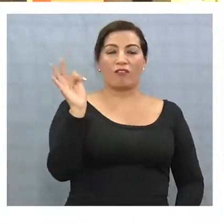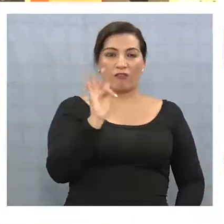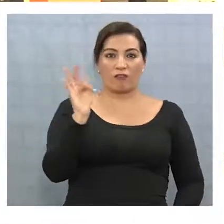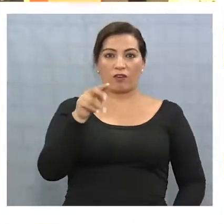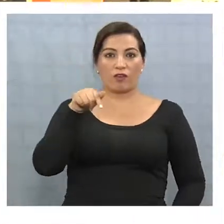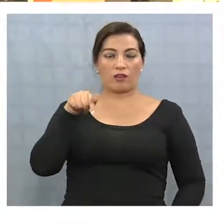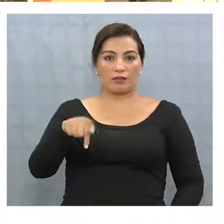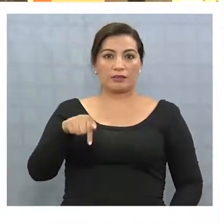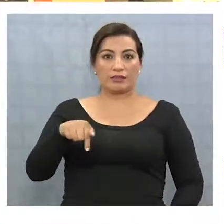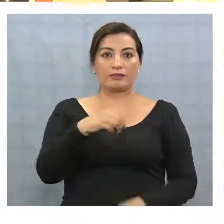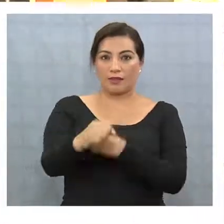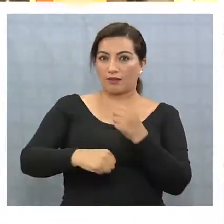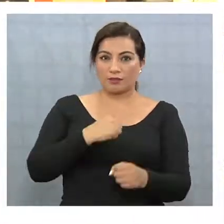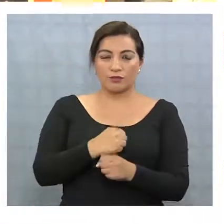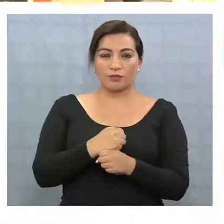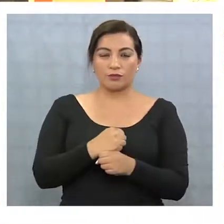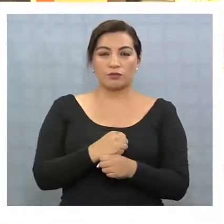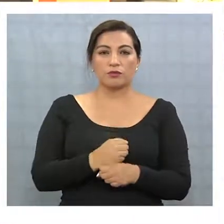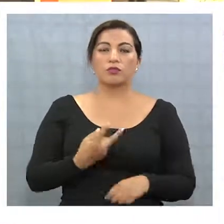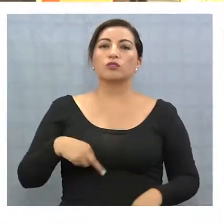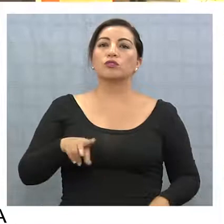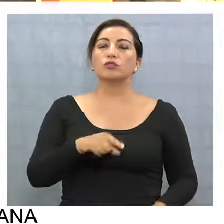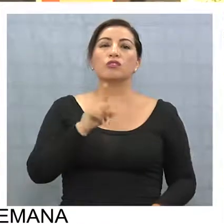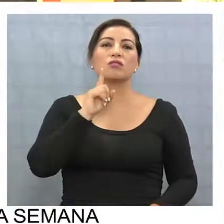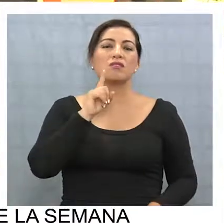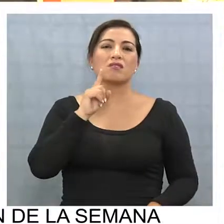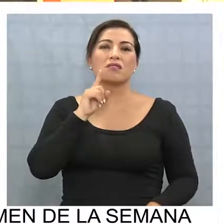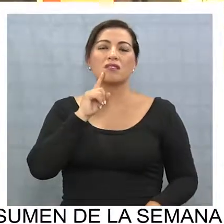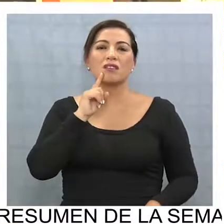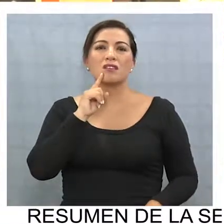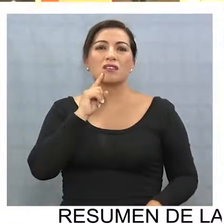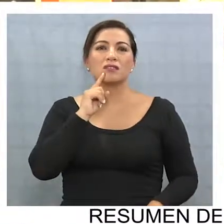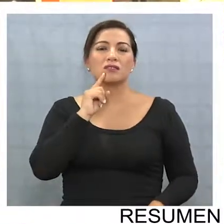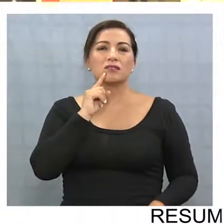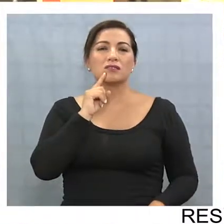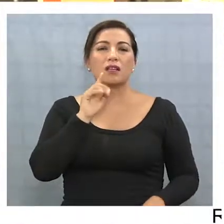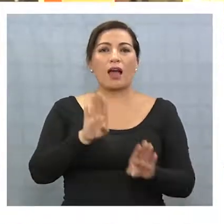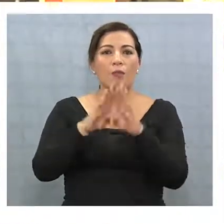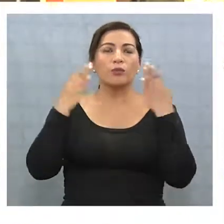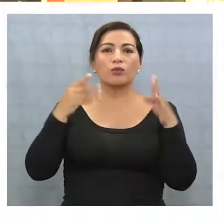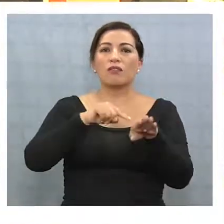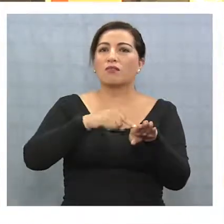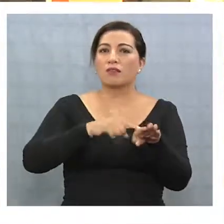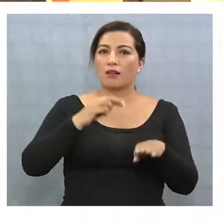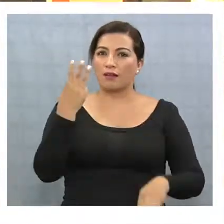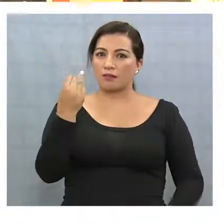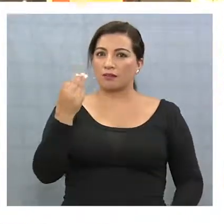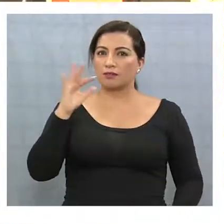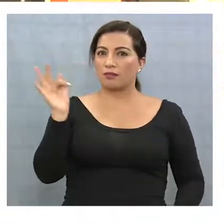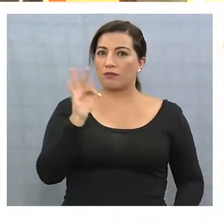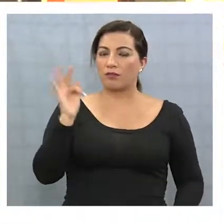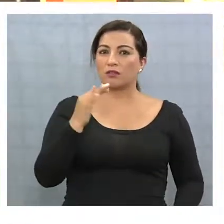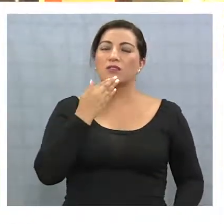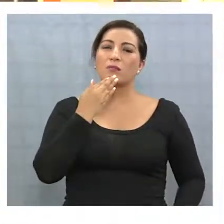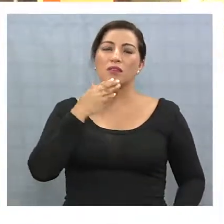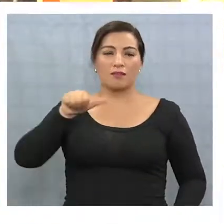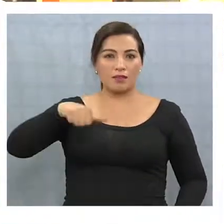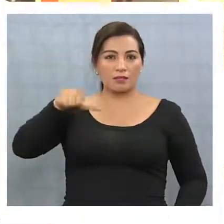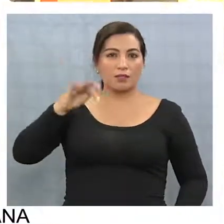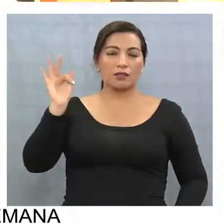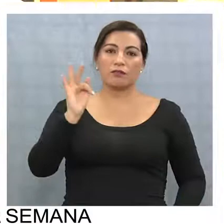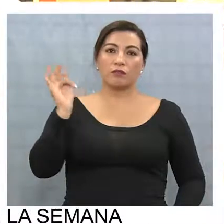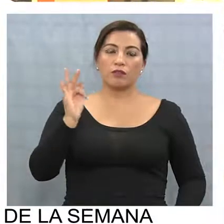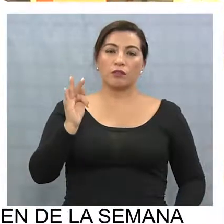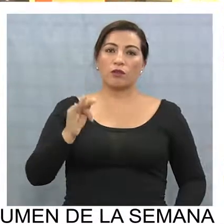este presente año. Vamos a tener aperturas técnicas el día 13 de febrero y el día 16 correspondientemente y